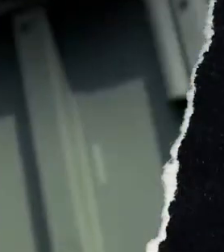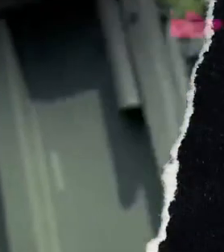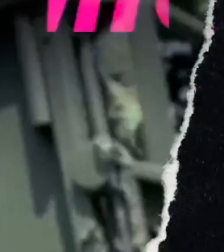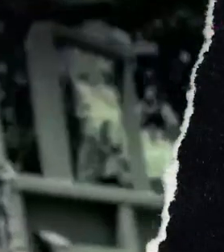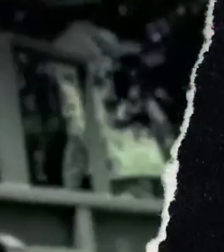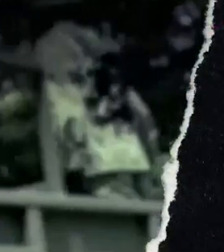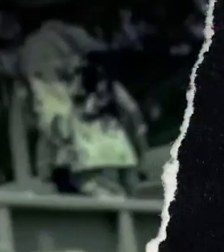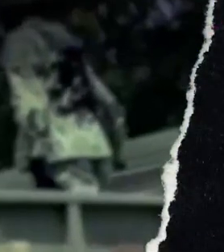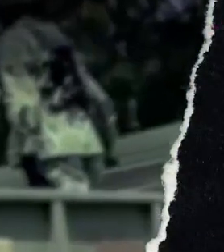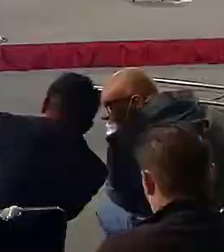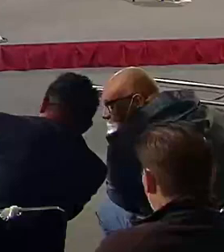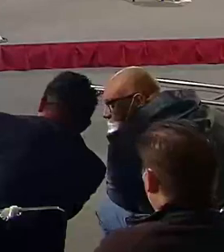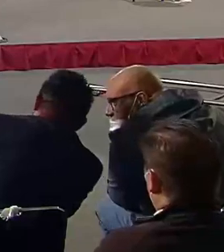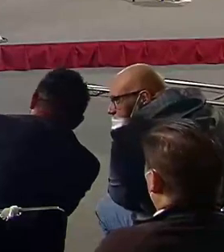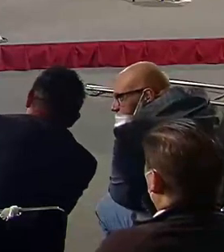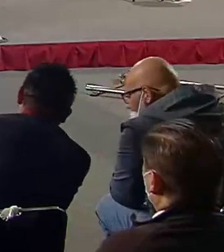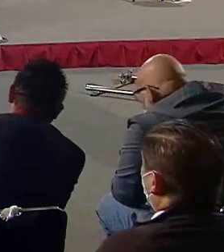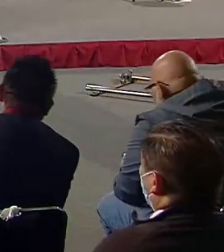Infodemia.